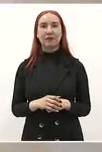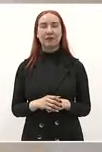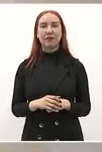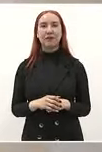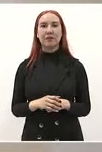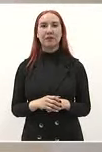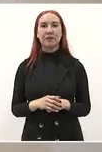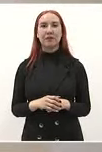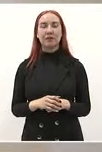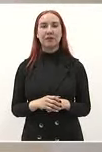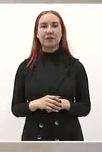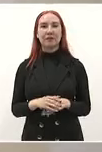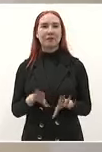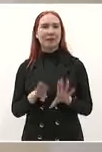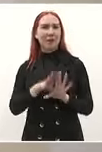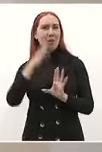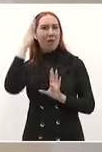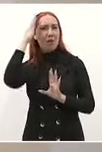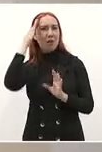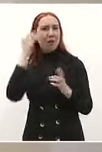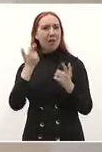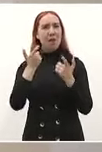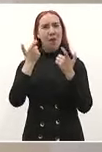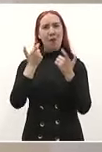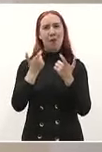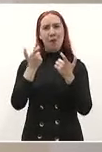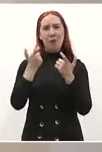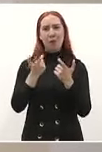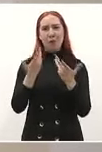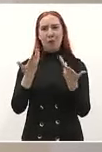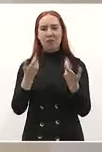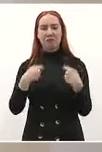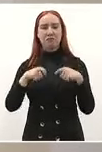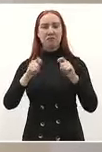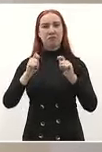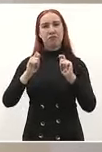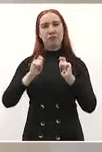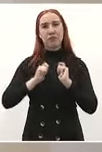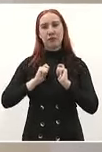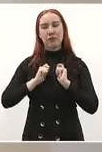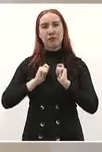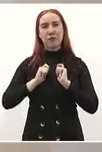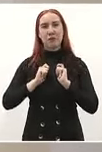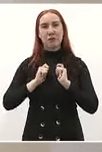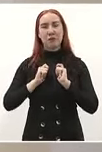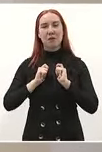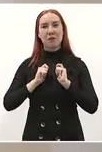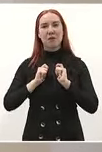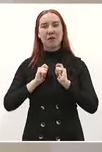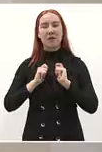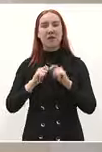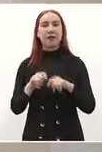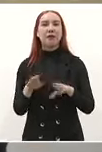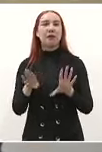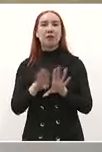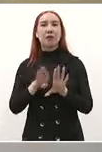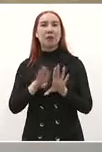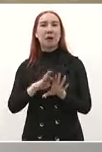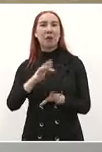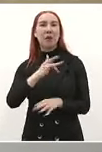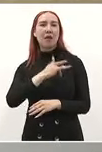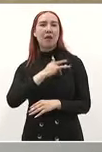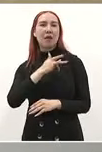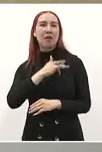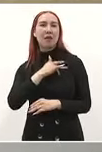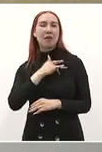machuchones los que se sentían de la